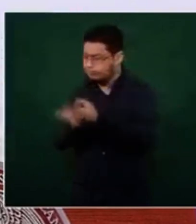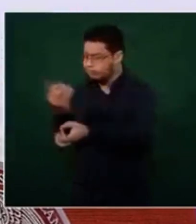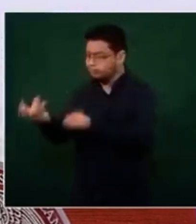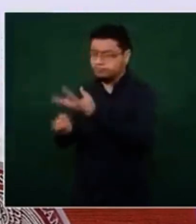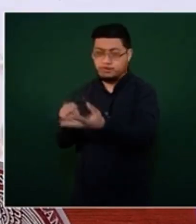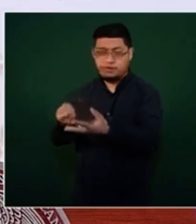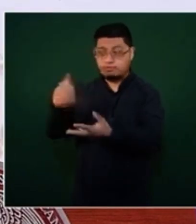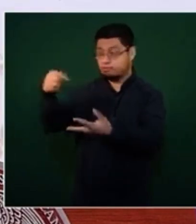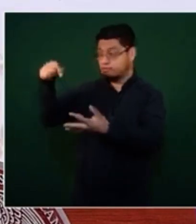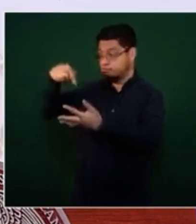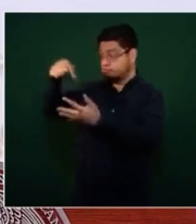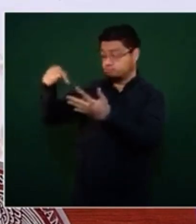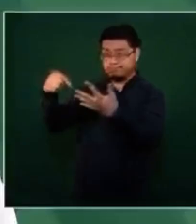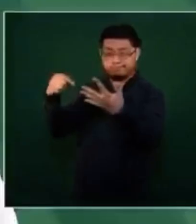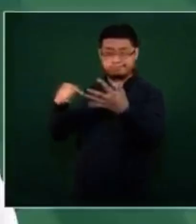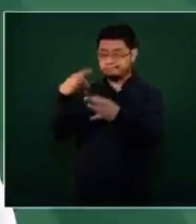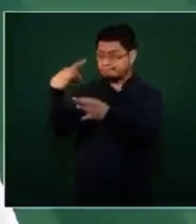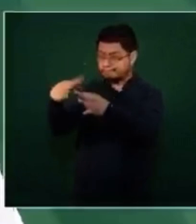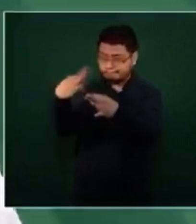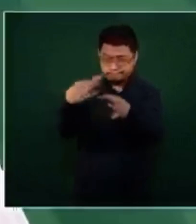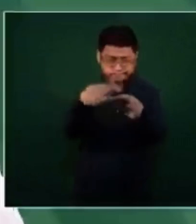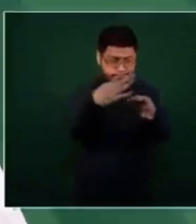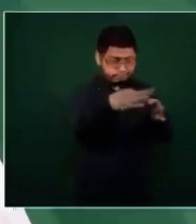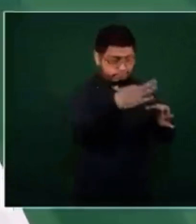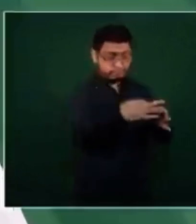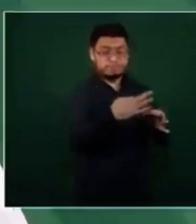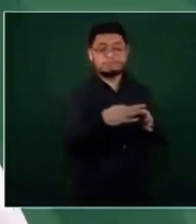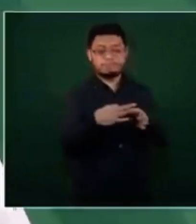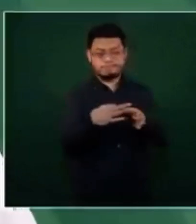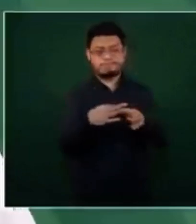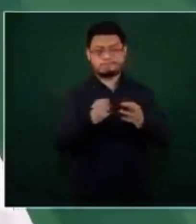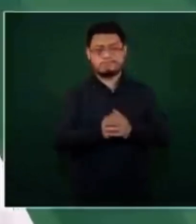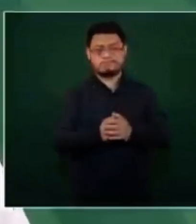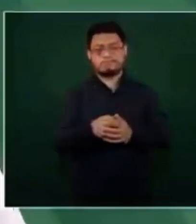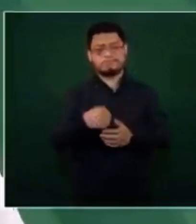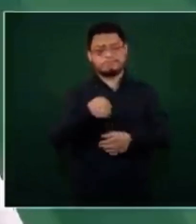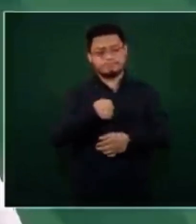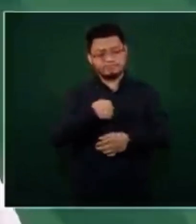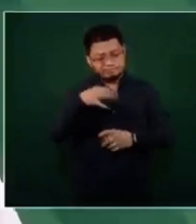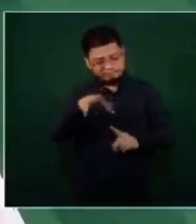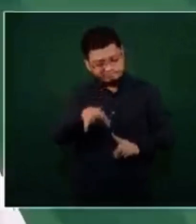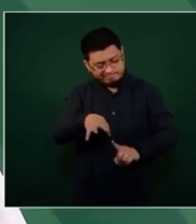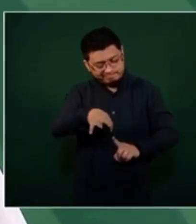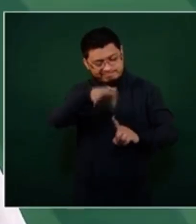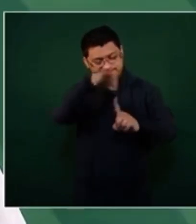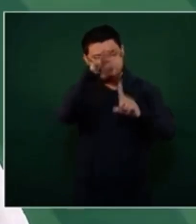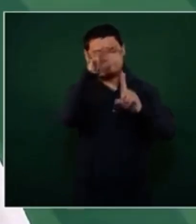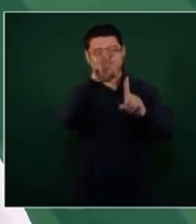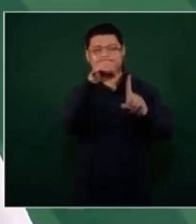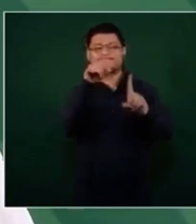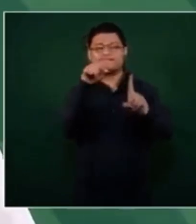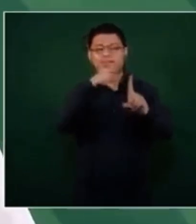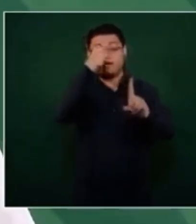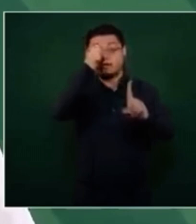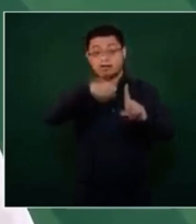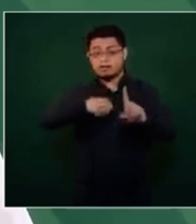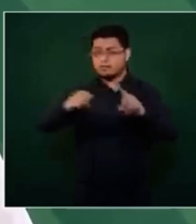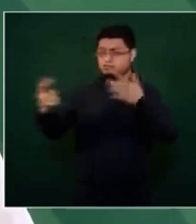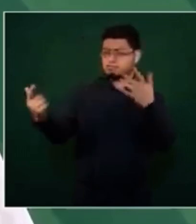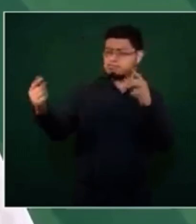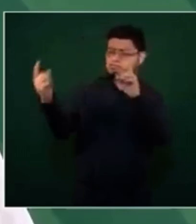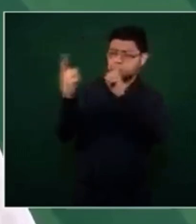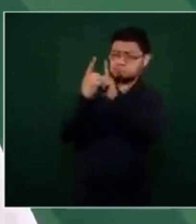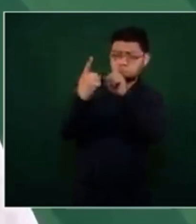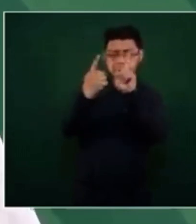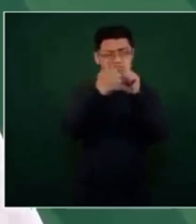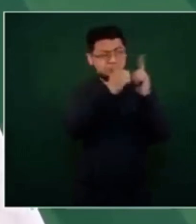vacunación y en su operación. Destaco también la importantísima contribución de la Secretaría de Relaciones Exteriores y de